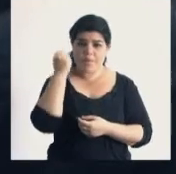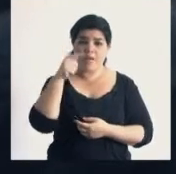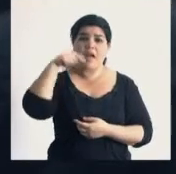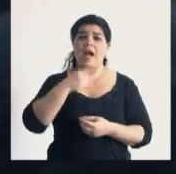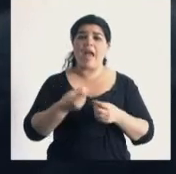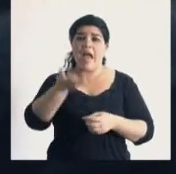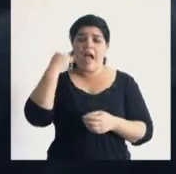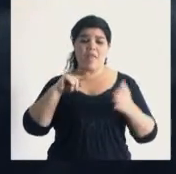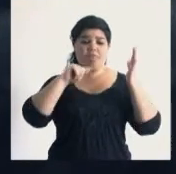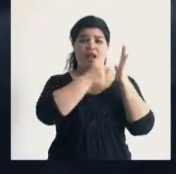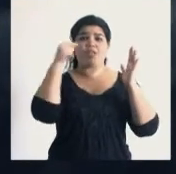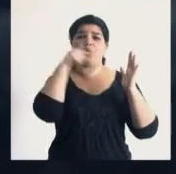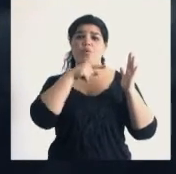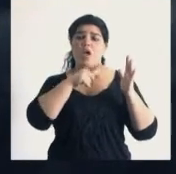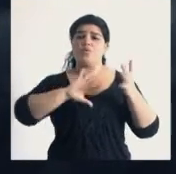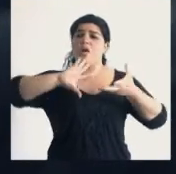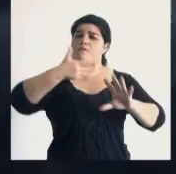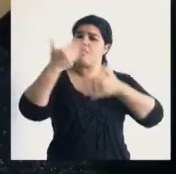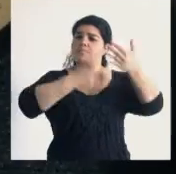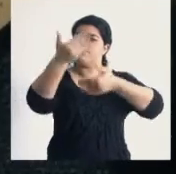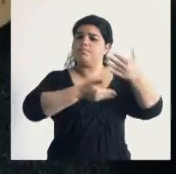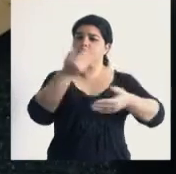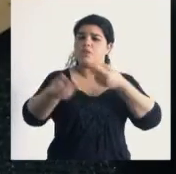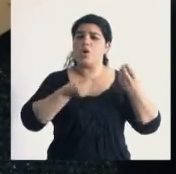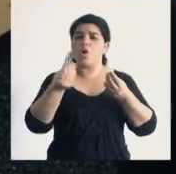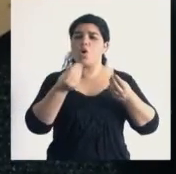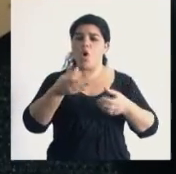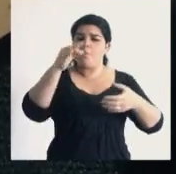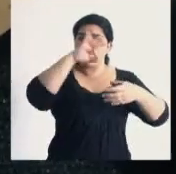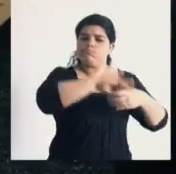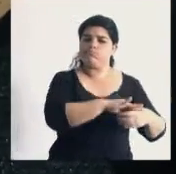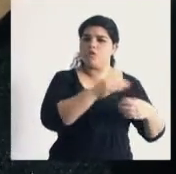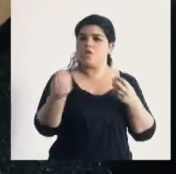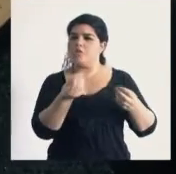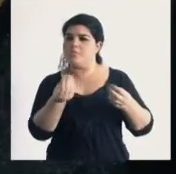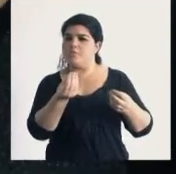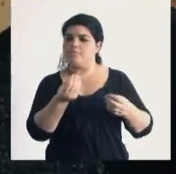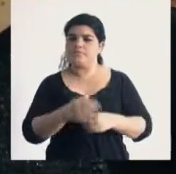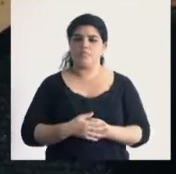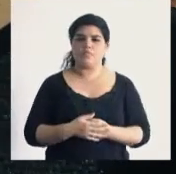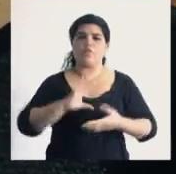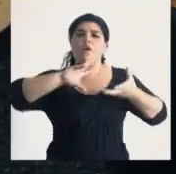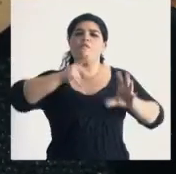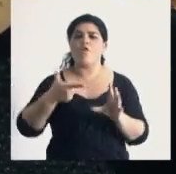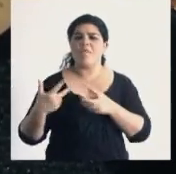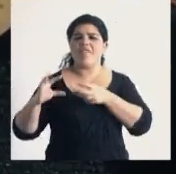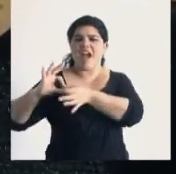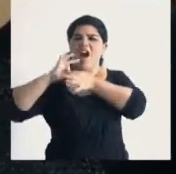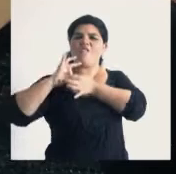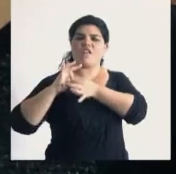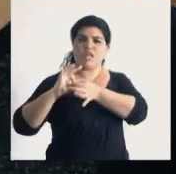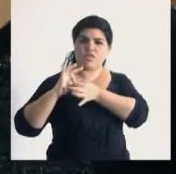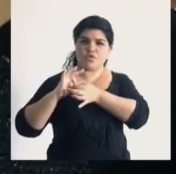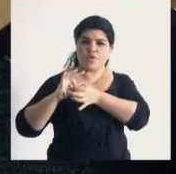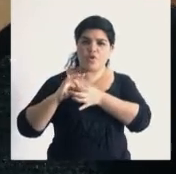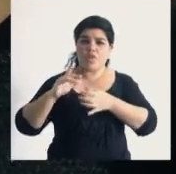expresamente se preveía un proceso para regular la gestación por sustitución, es decir, para que se determine la afiliación de